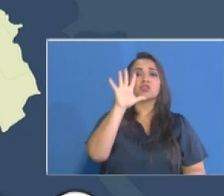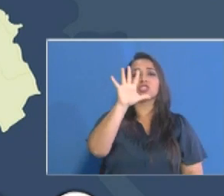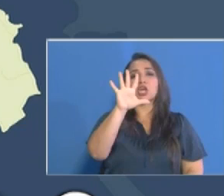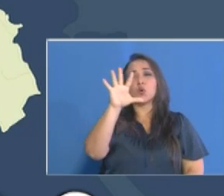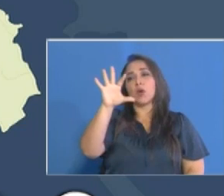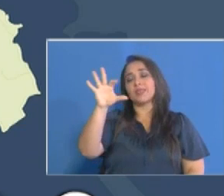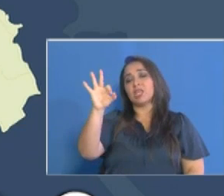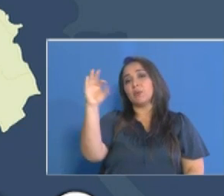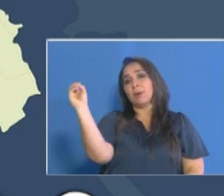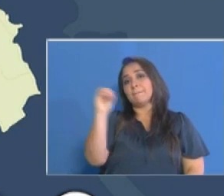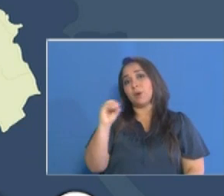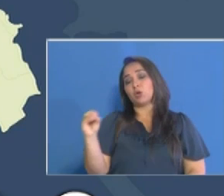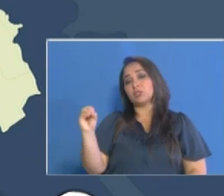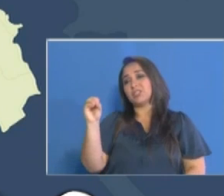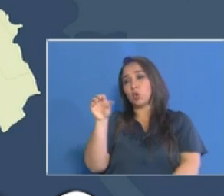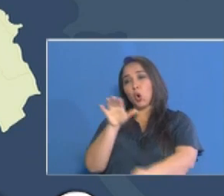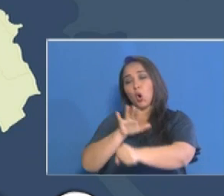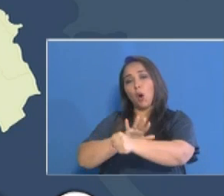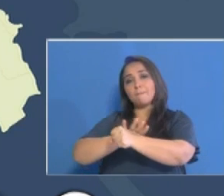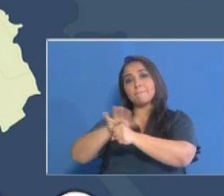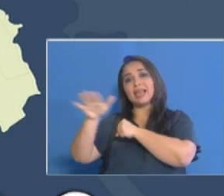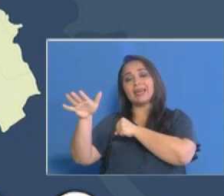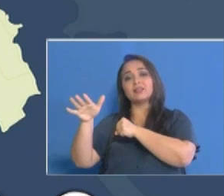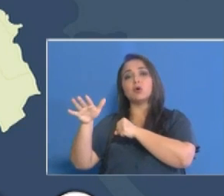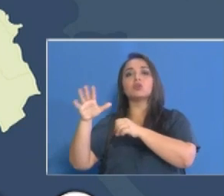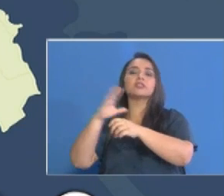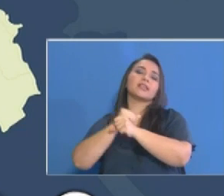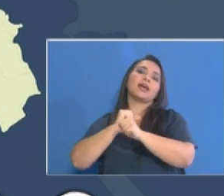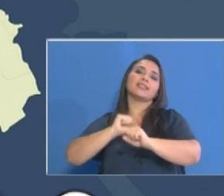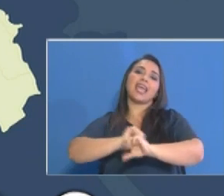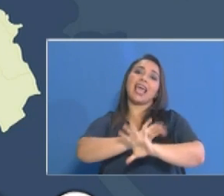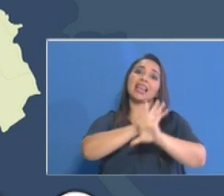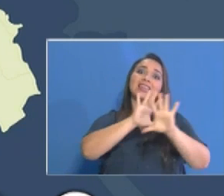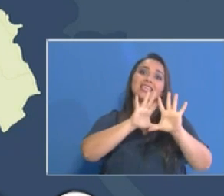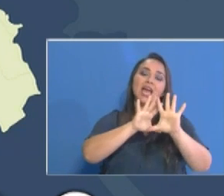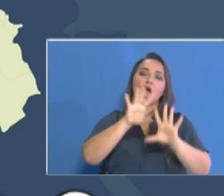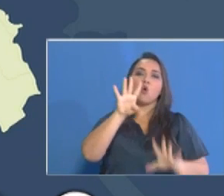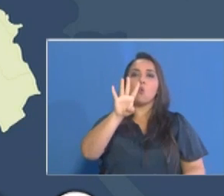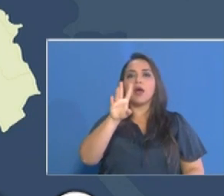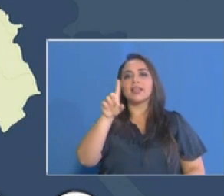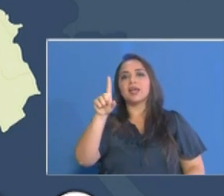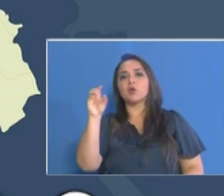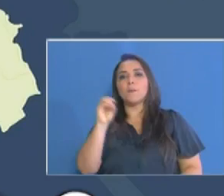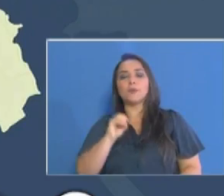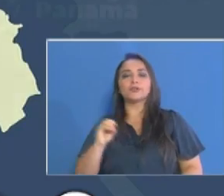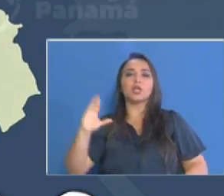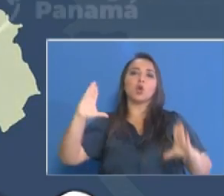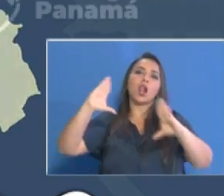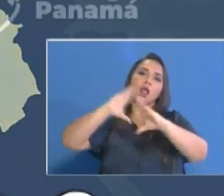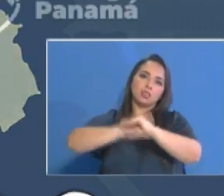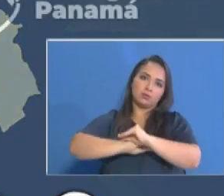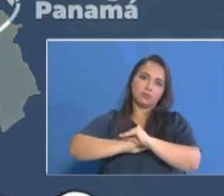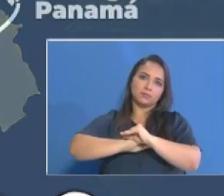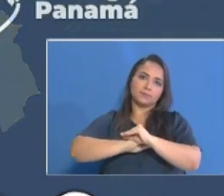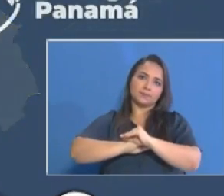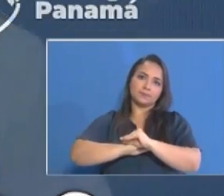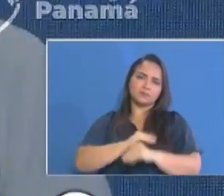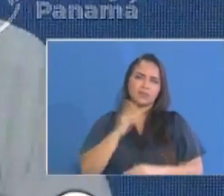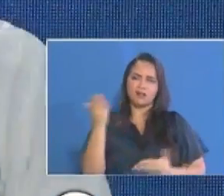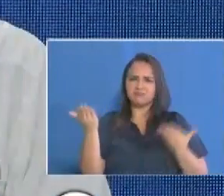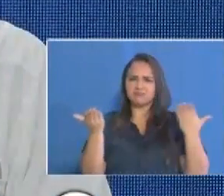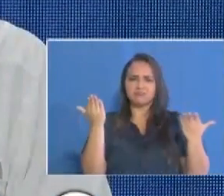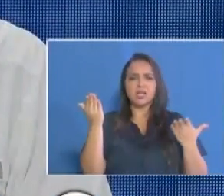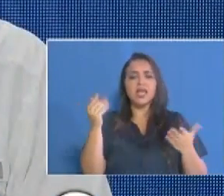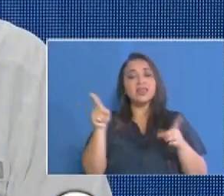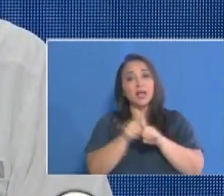las retenciones se realizan diurnas y 41% son nocturnas el comportamiento de los